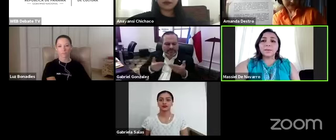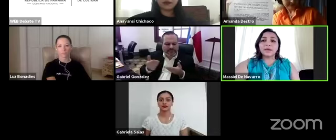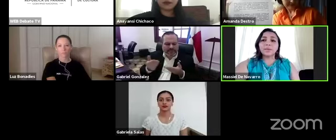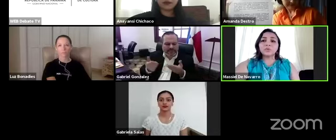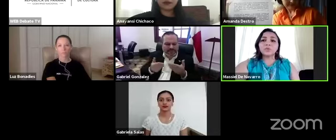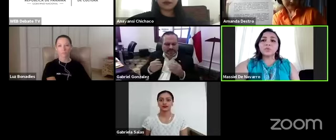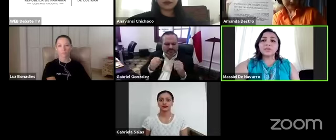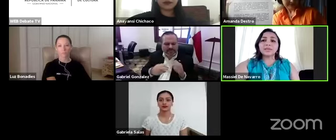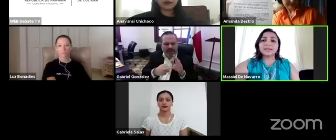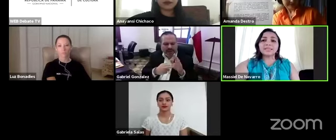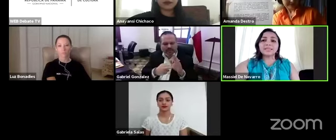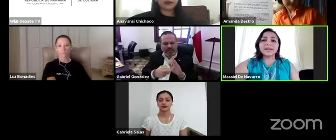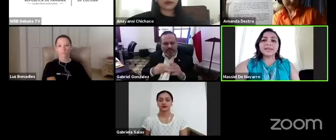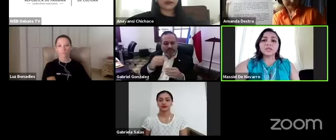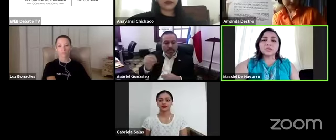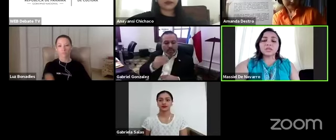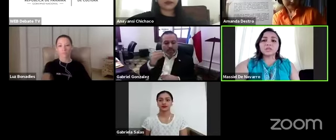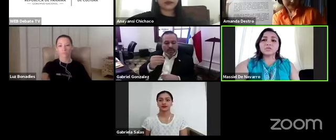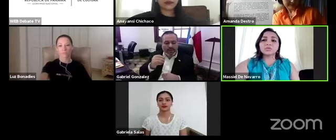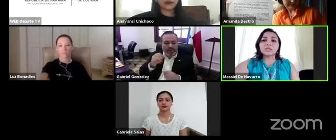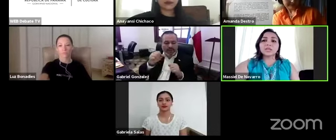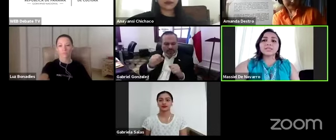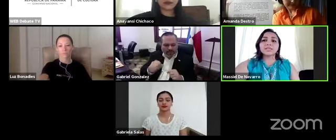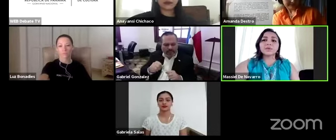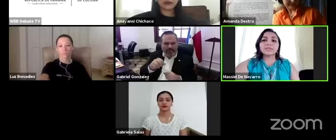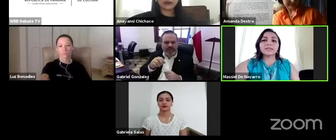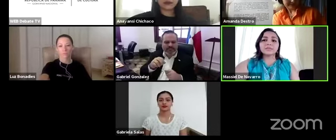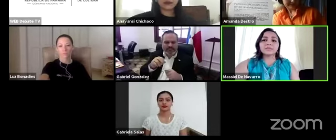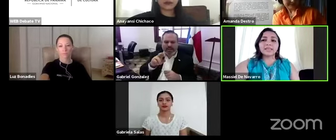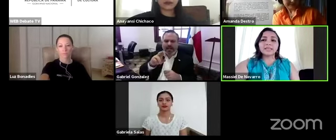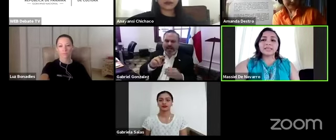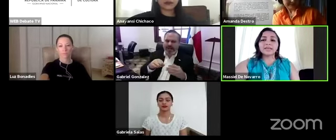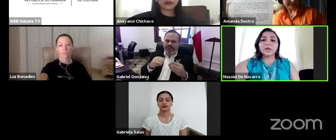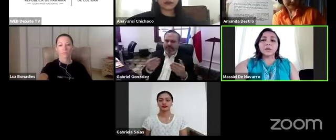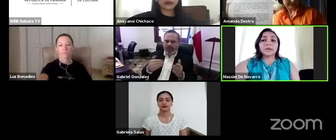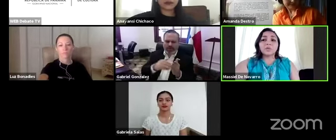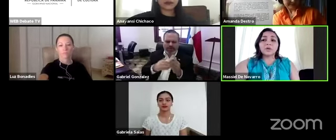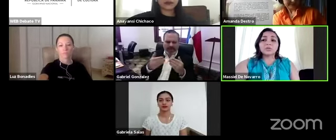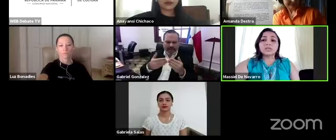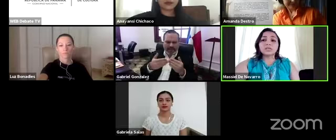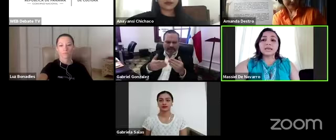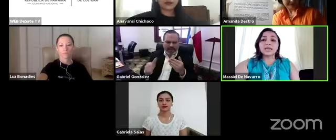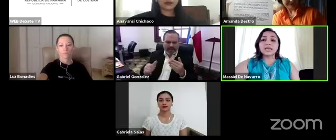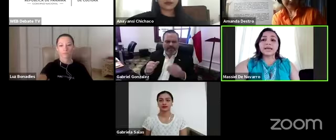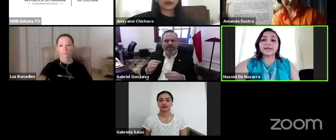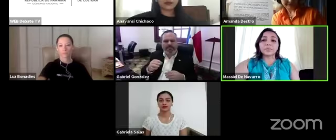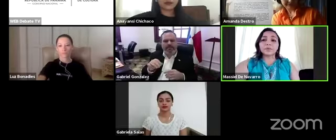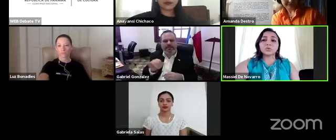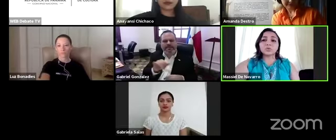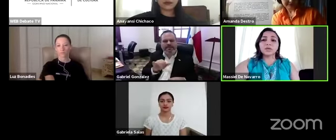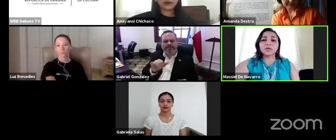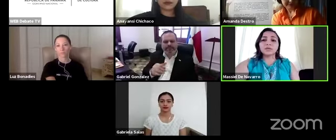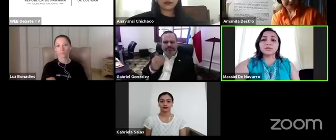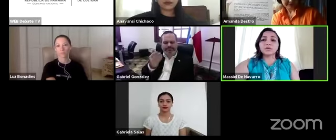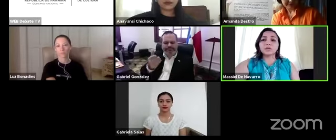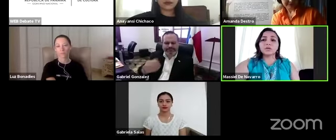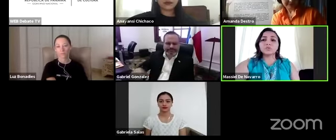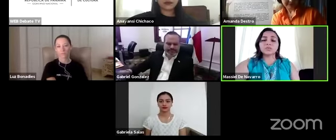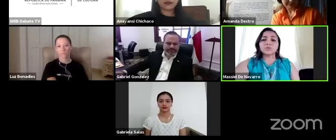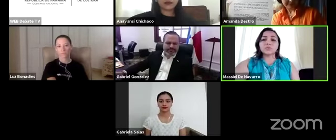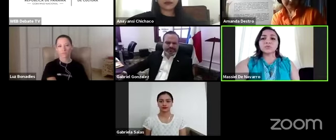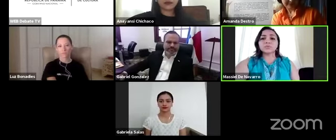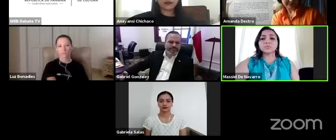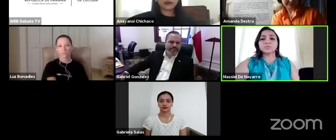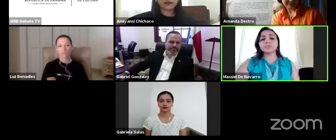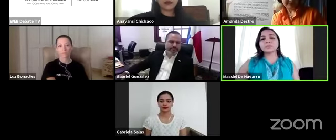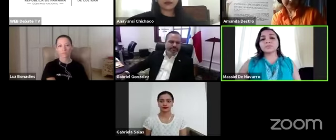para poder modernizar estos centros y que sirvan de referente para cuando se dé la reapertura de los